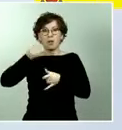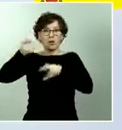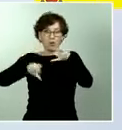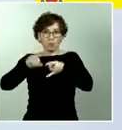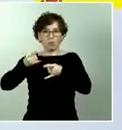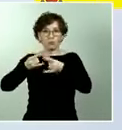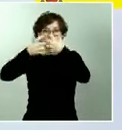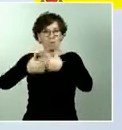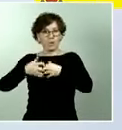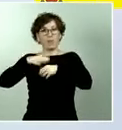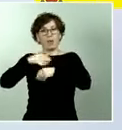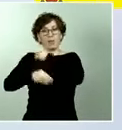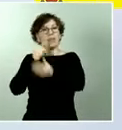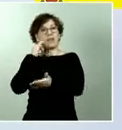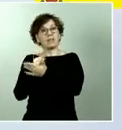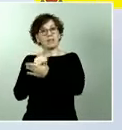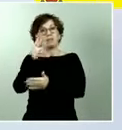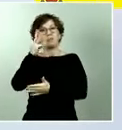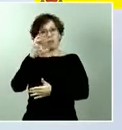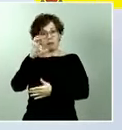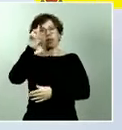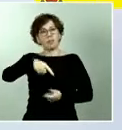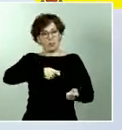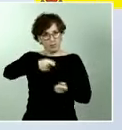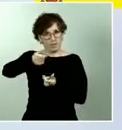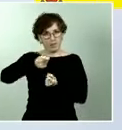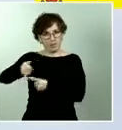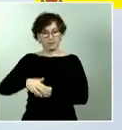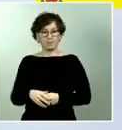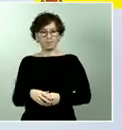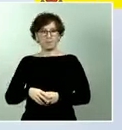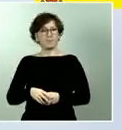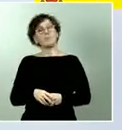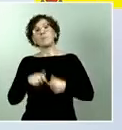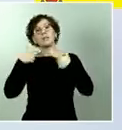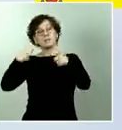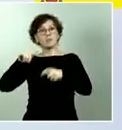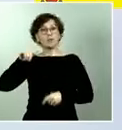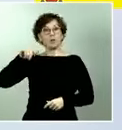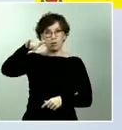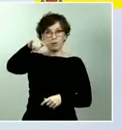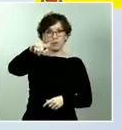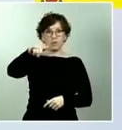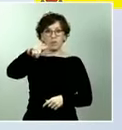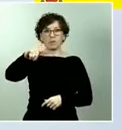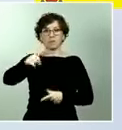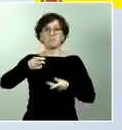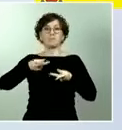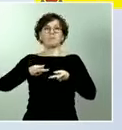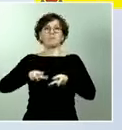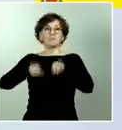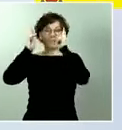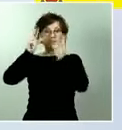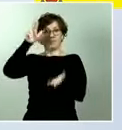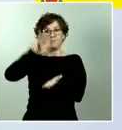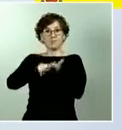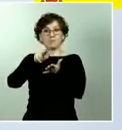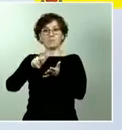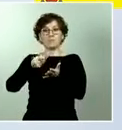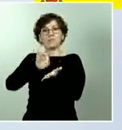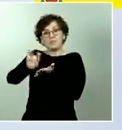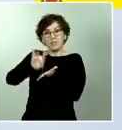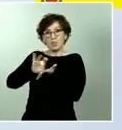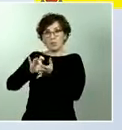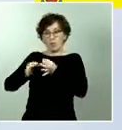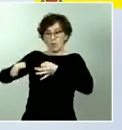En el sector aéreo hemos prorrogado las adjudicaciones para garantizar el servicio interislas, tanto de Baleares como